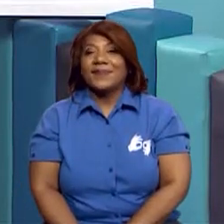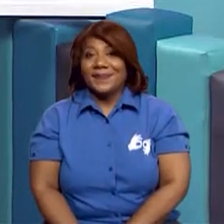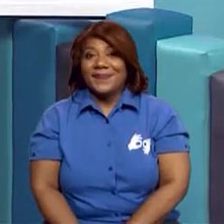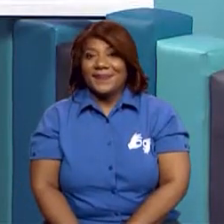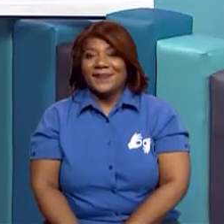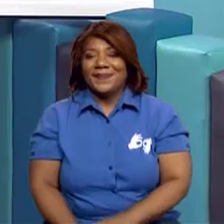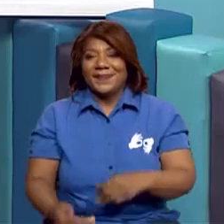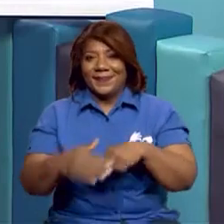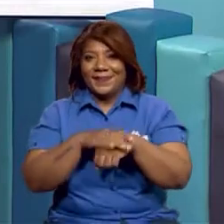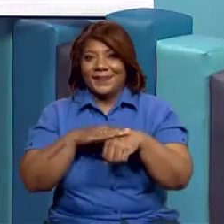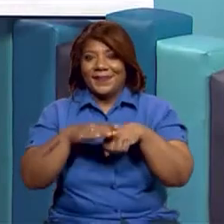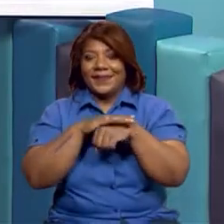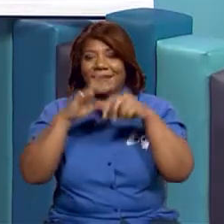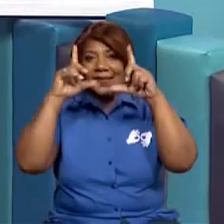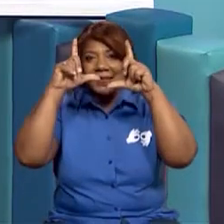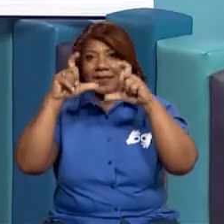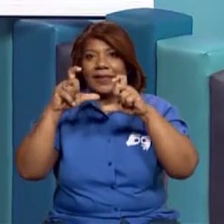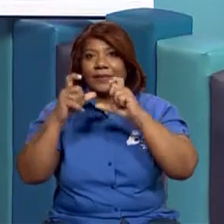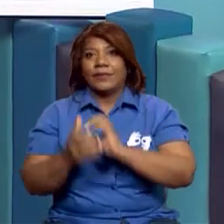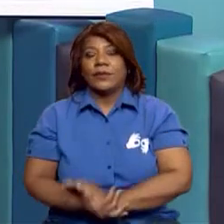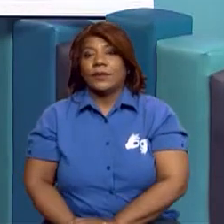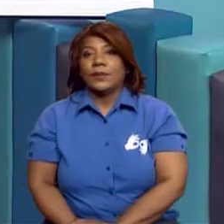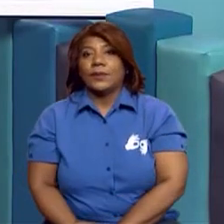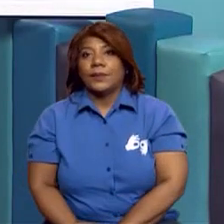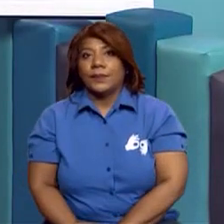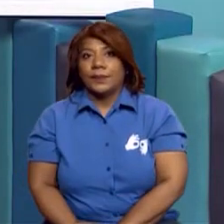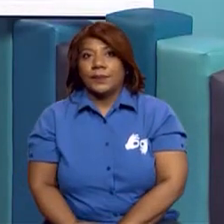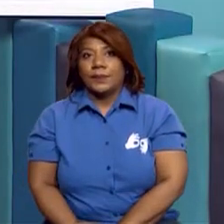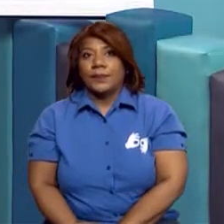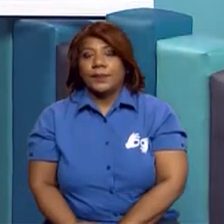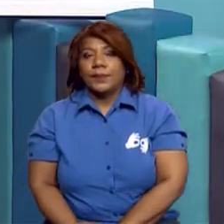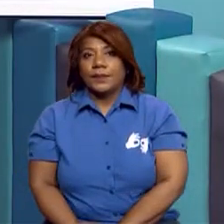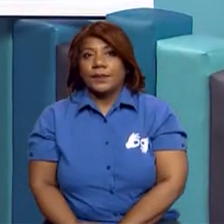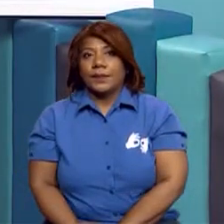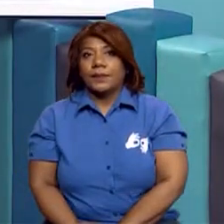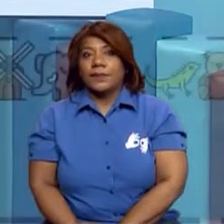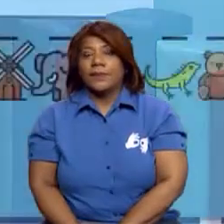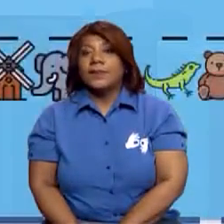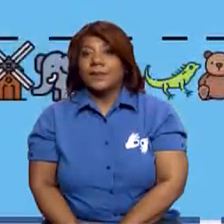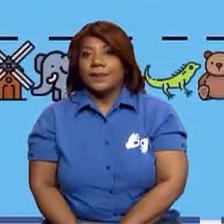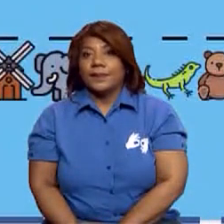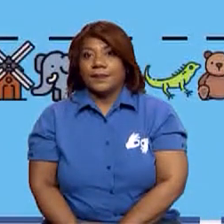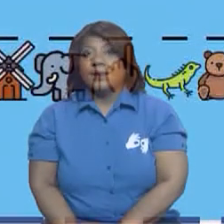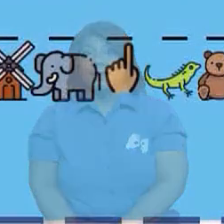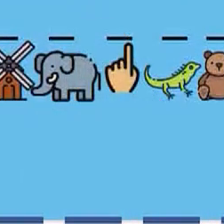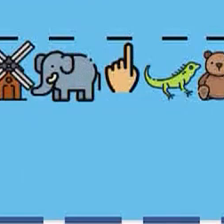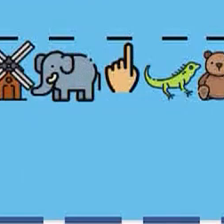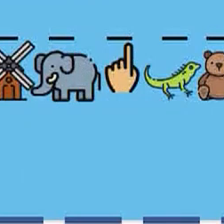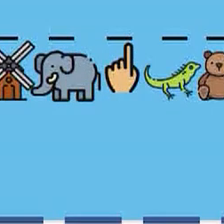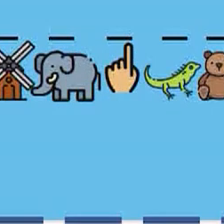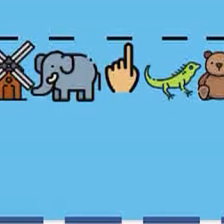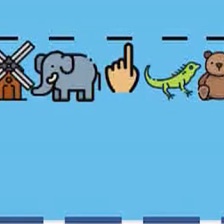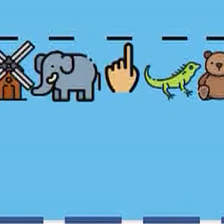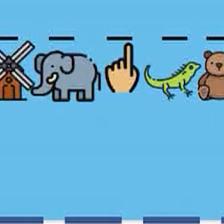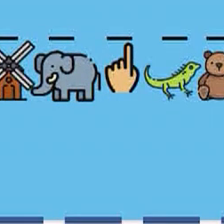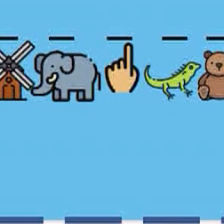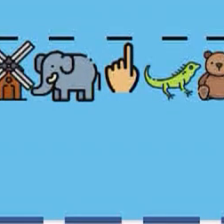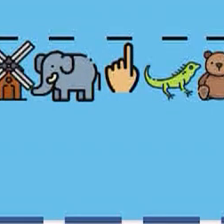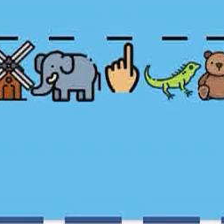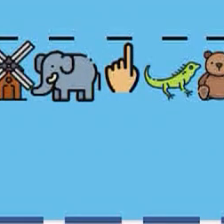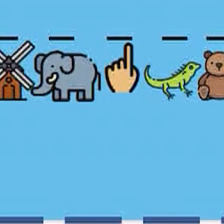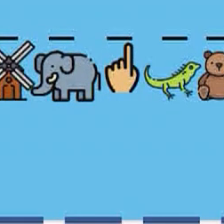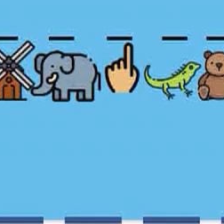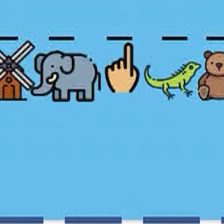tomes una captura de pantalla súper importante para que también te apoyen en casa a completar. Así que tómale esa